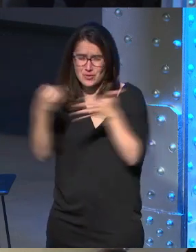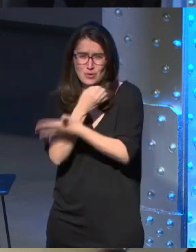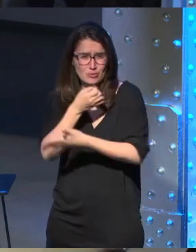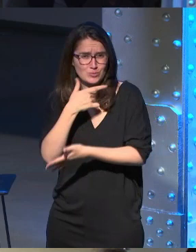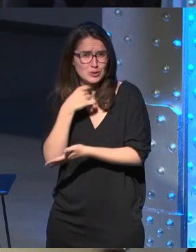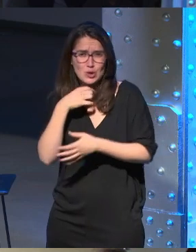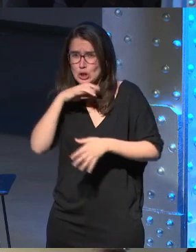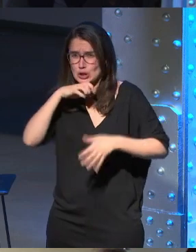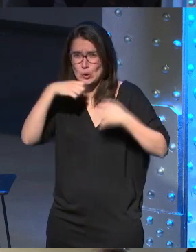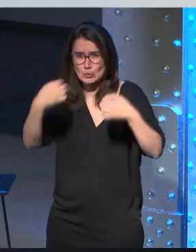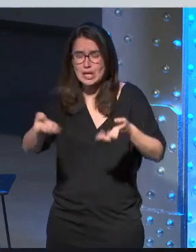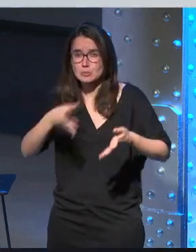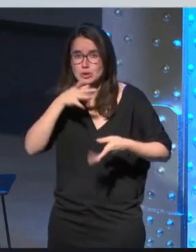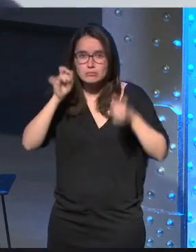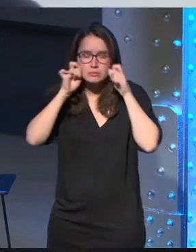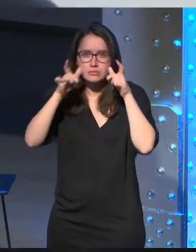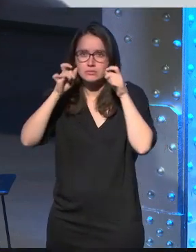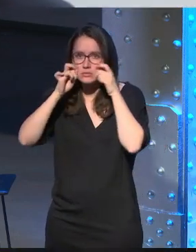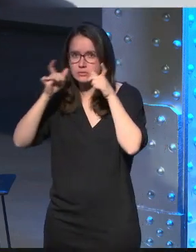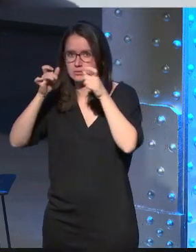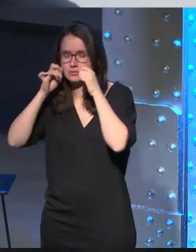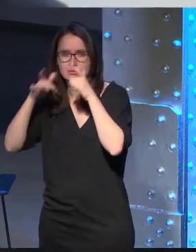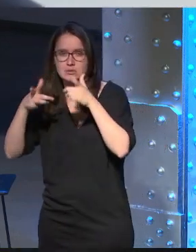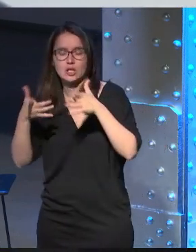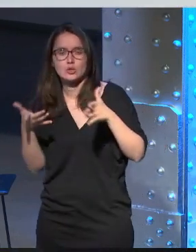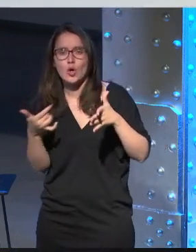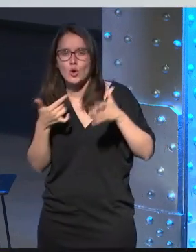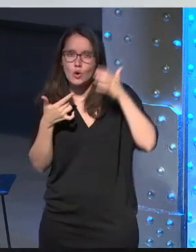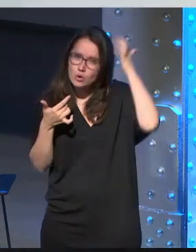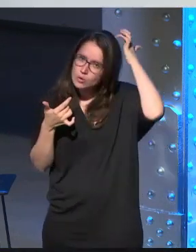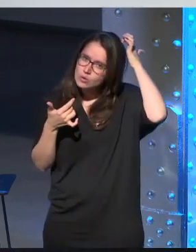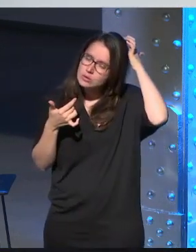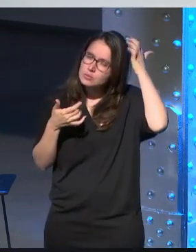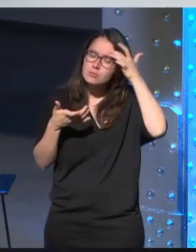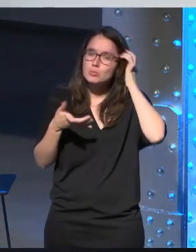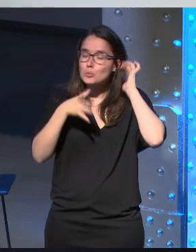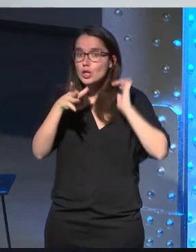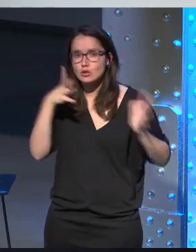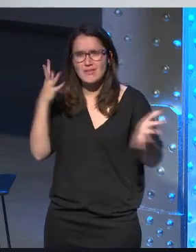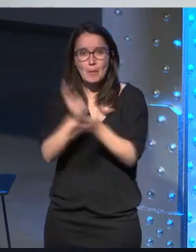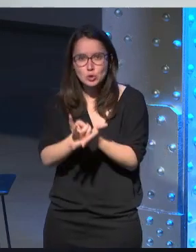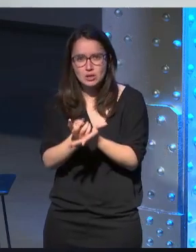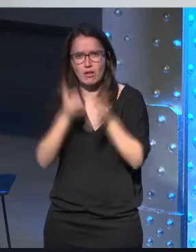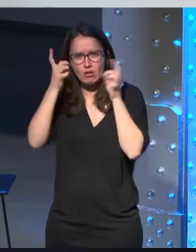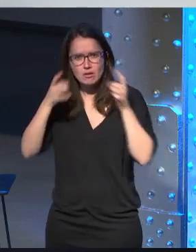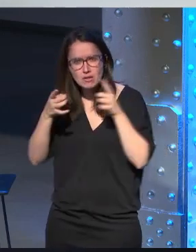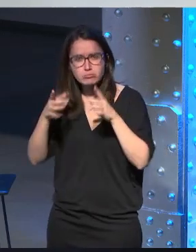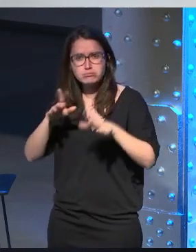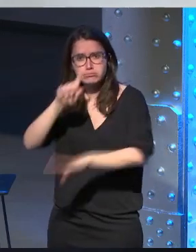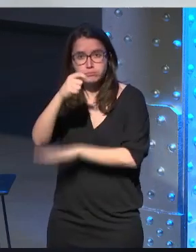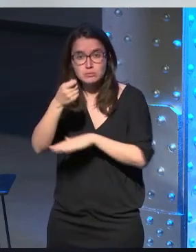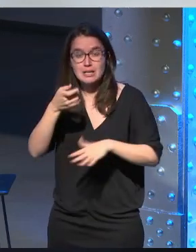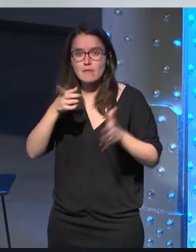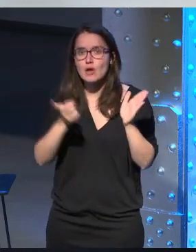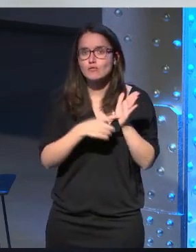encantado porque estamos descubriendo y de eso vale apuntar alto y buscar y apostar encontrar la fórmula en la que